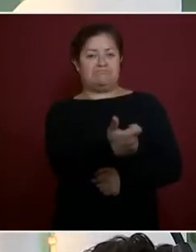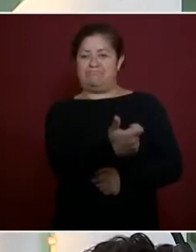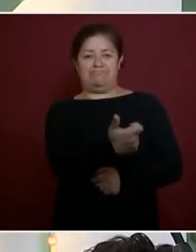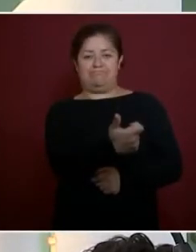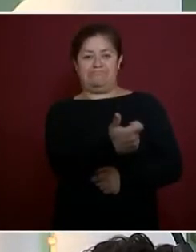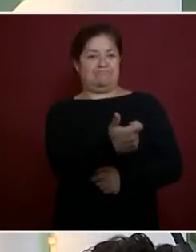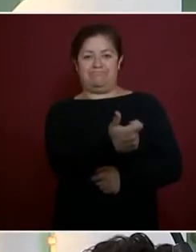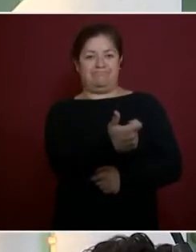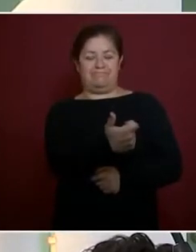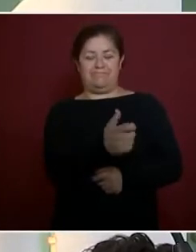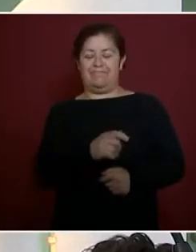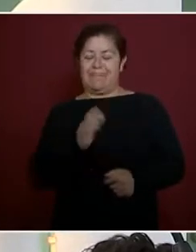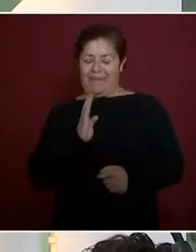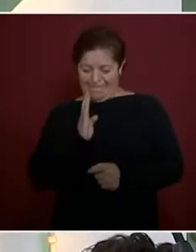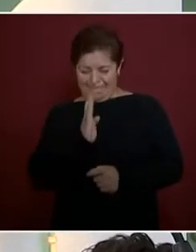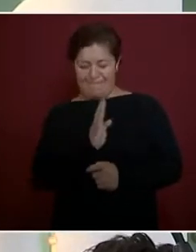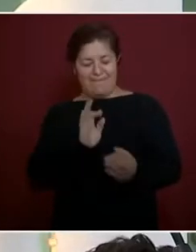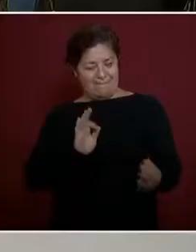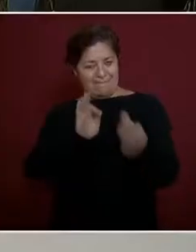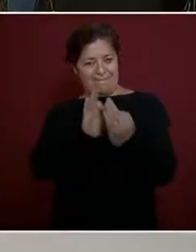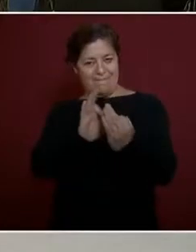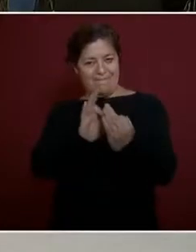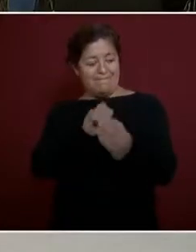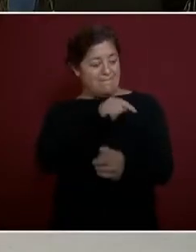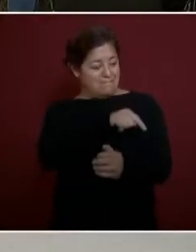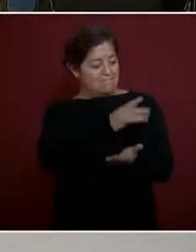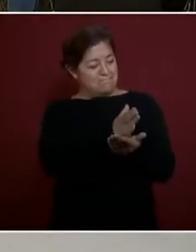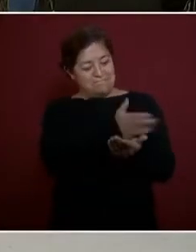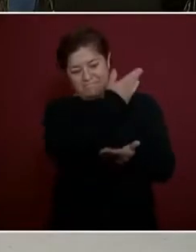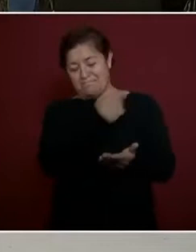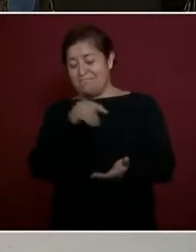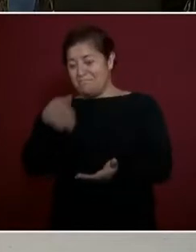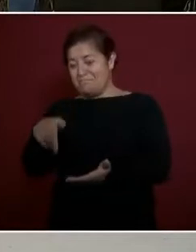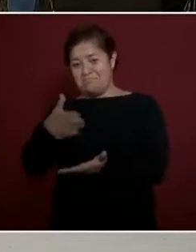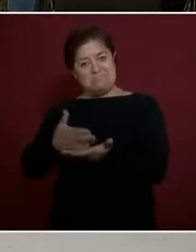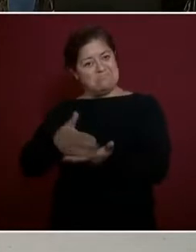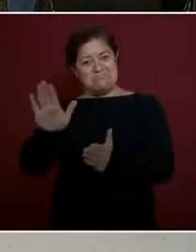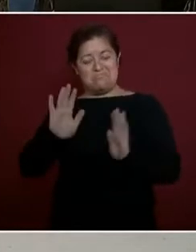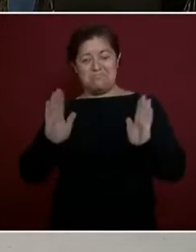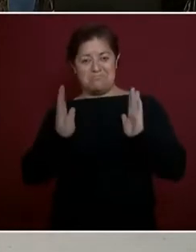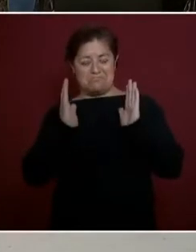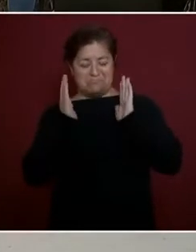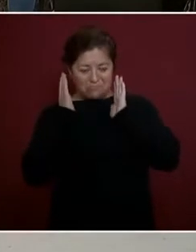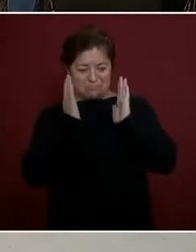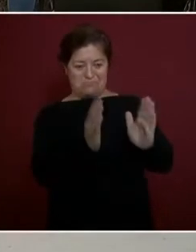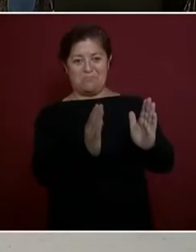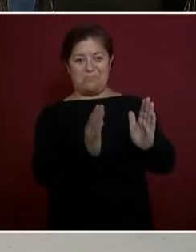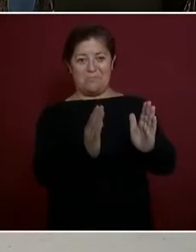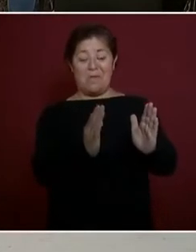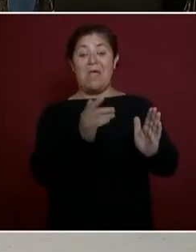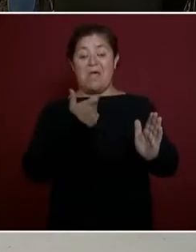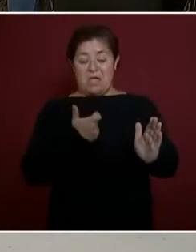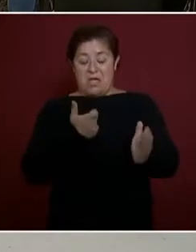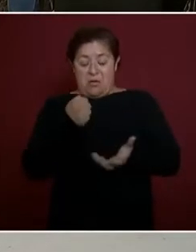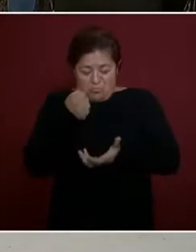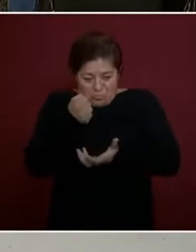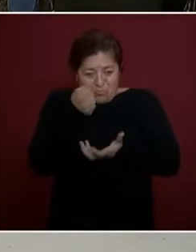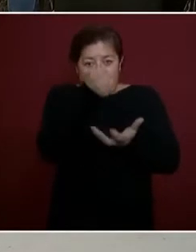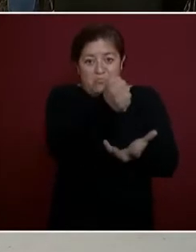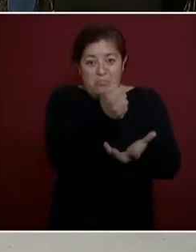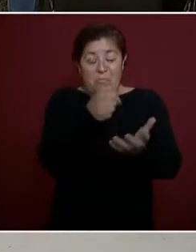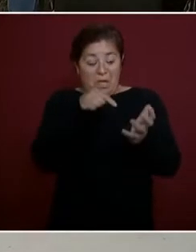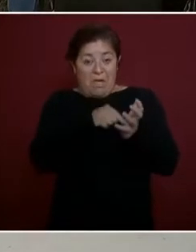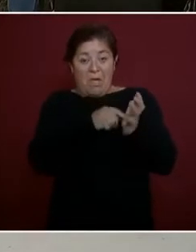para que, como aquí se ha dicho, llegue completo, no con